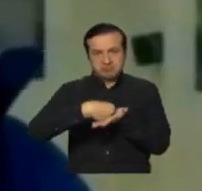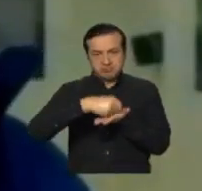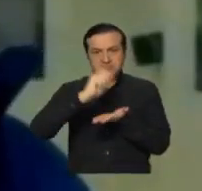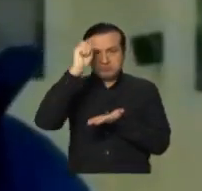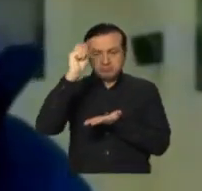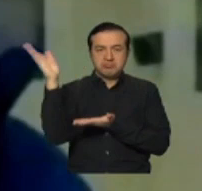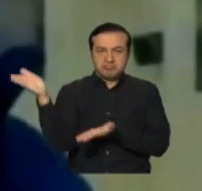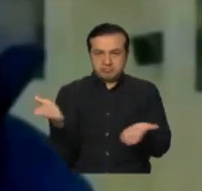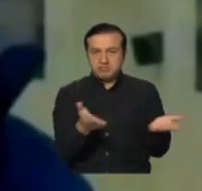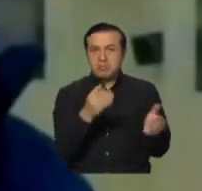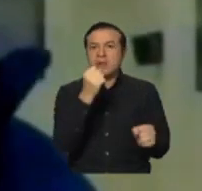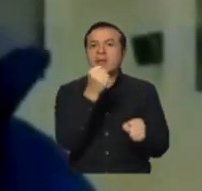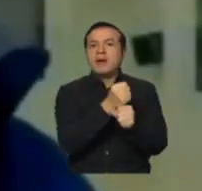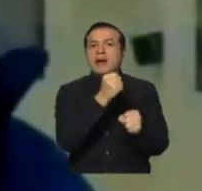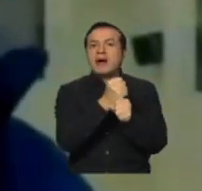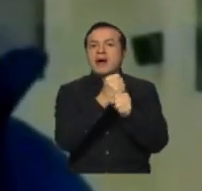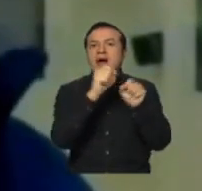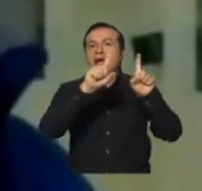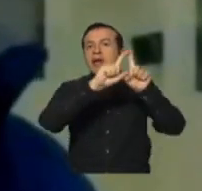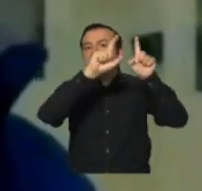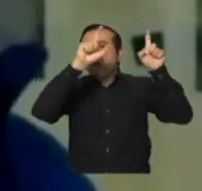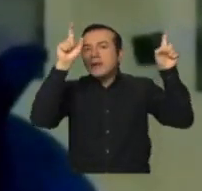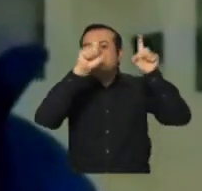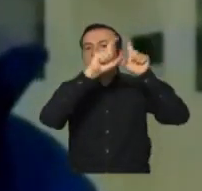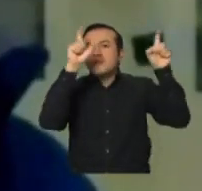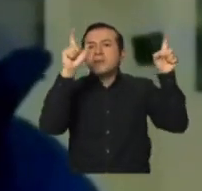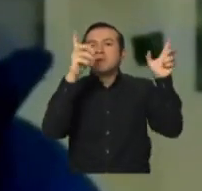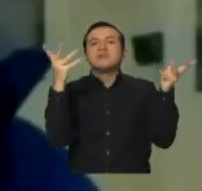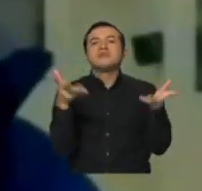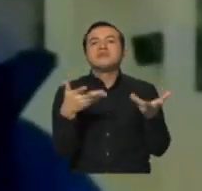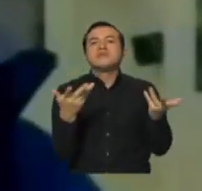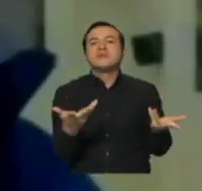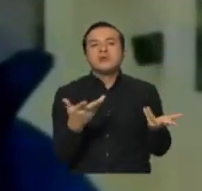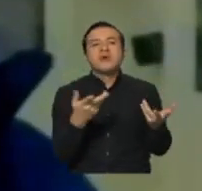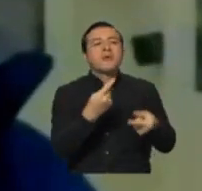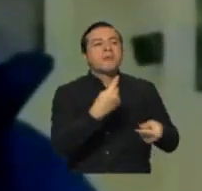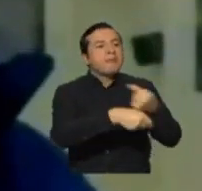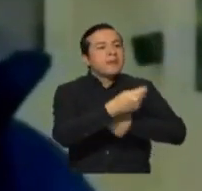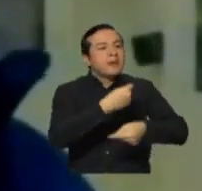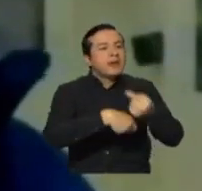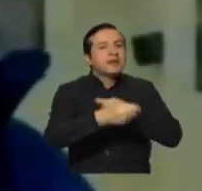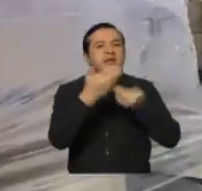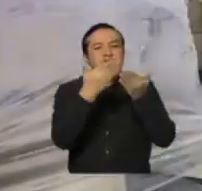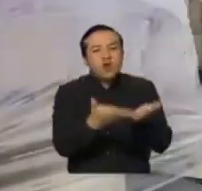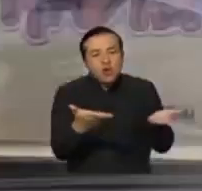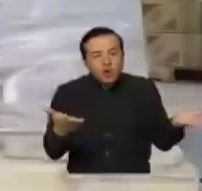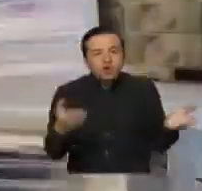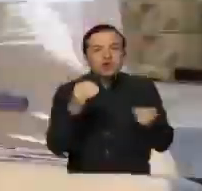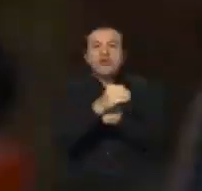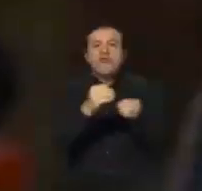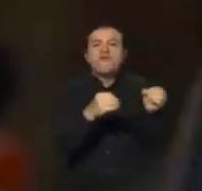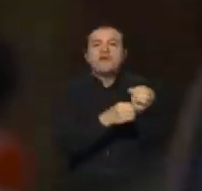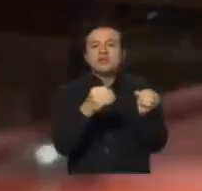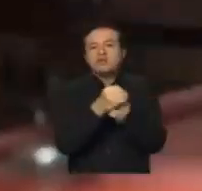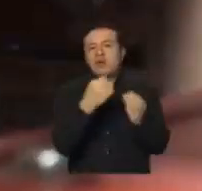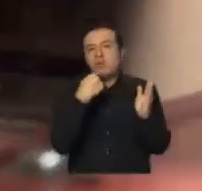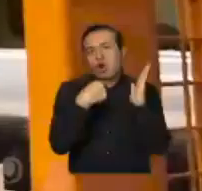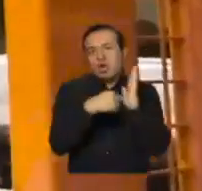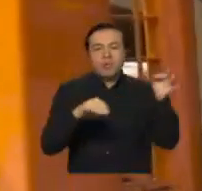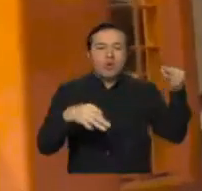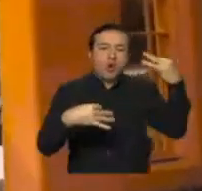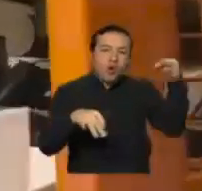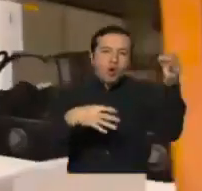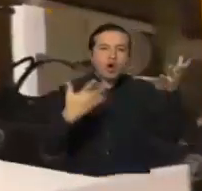de las empresas que producen o que comercializan suministros de oficina y papelería.